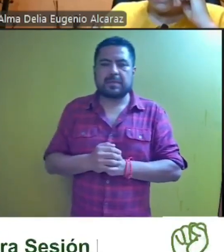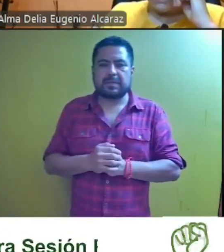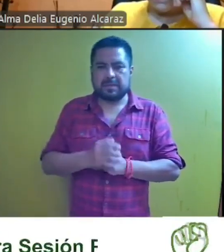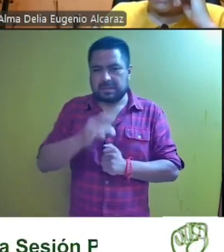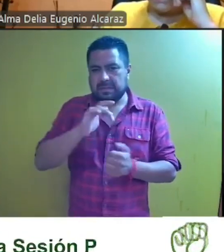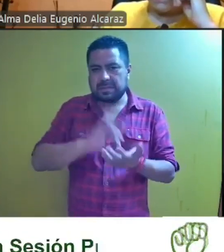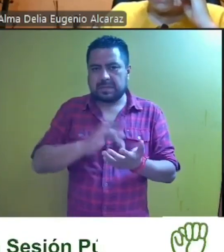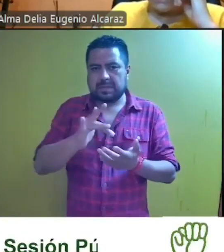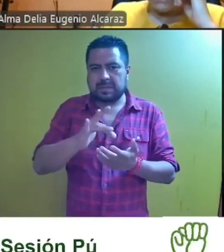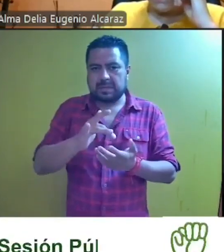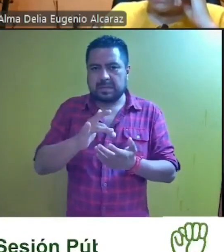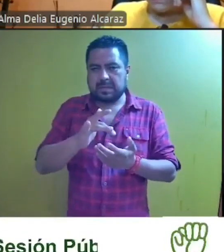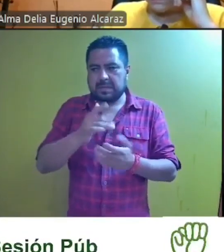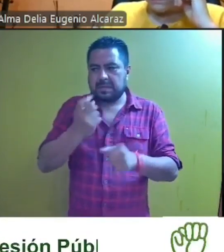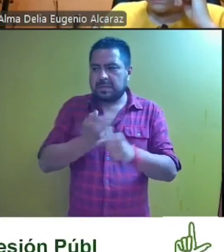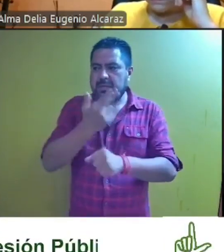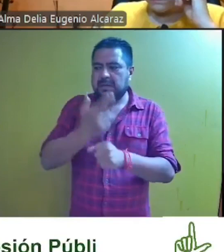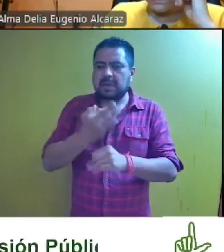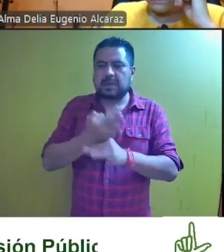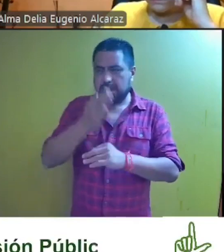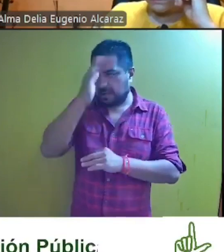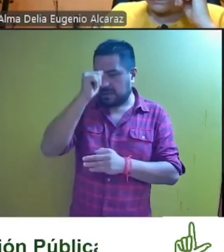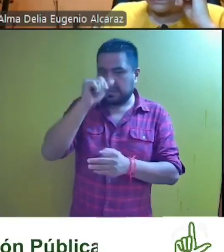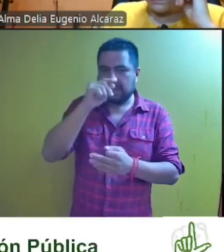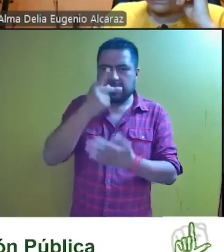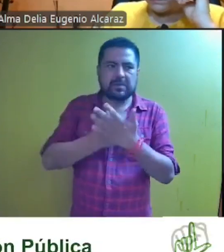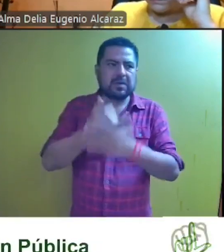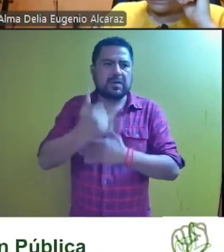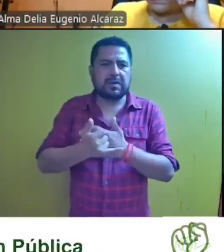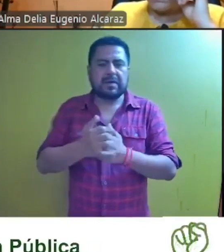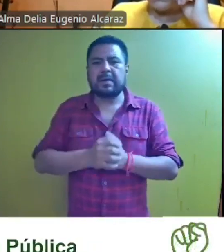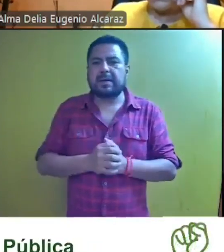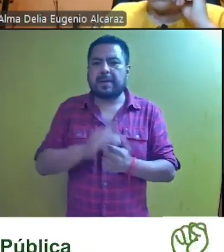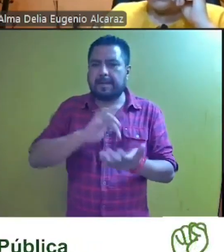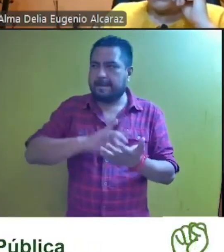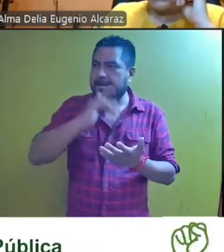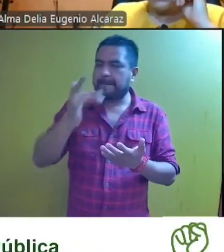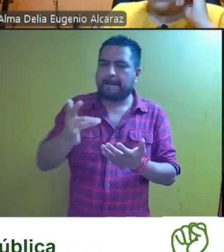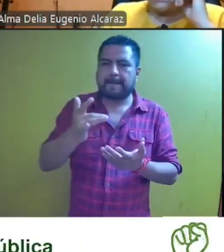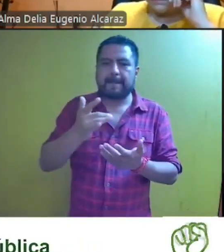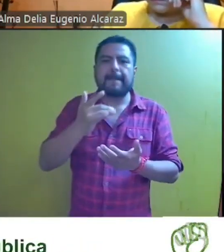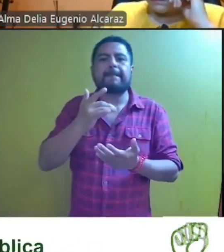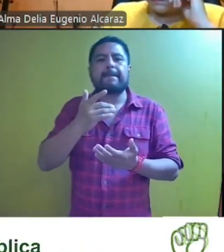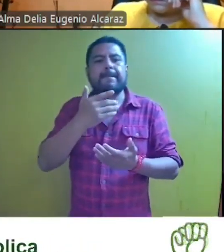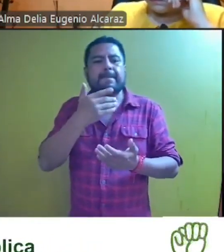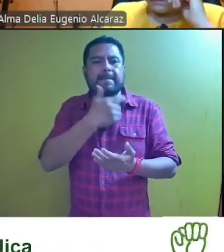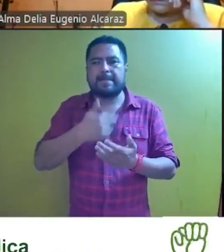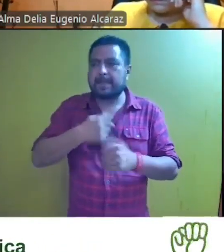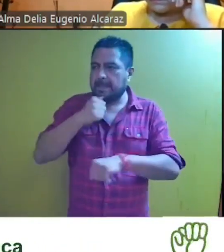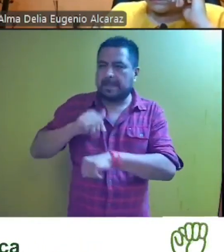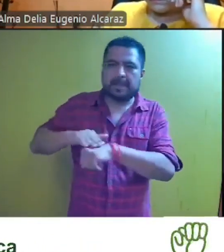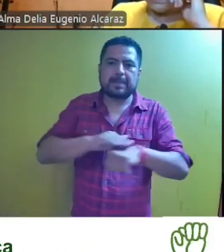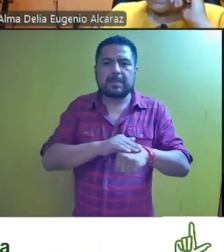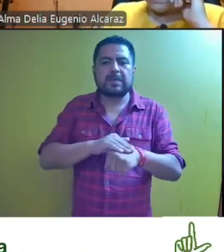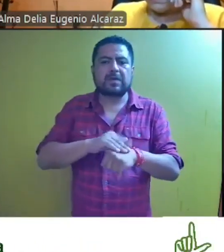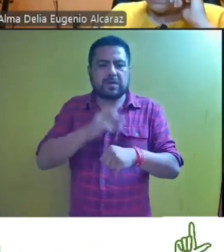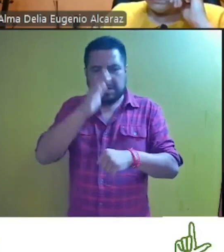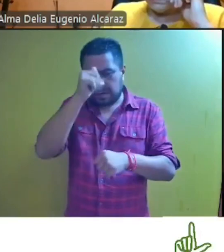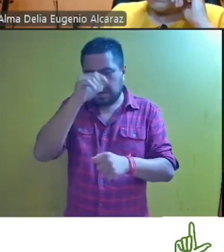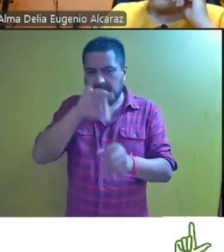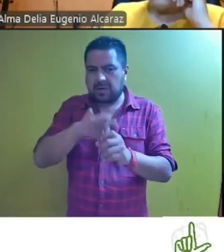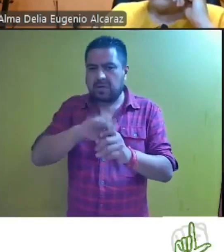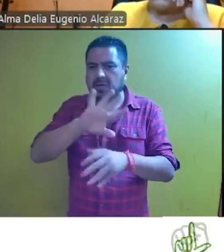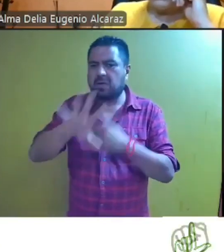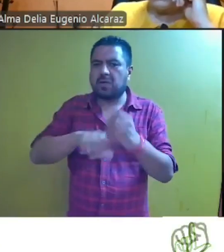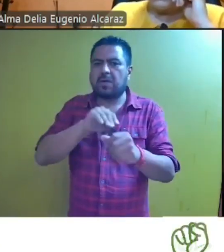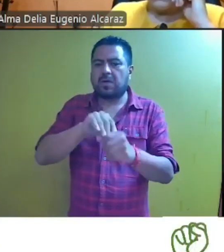Gracias, secretario. A favor del proyecto. Gracias, magistrada. Magistrada presidenta, magistrada, magistrada del proyecto de resolución fue aprobado